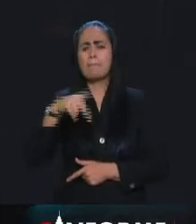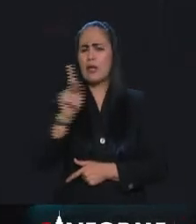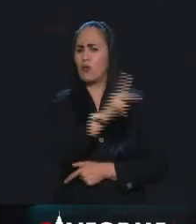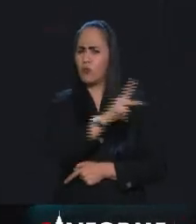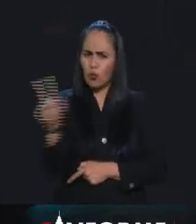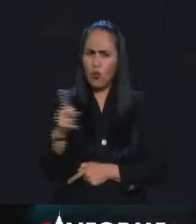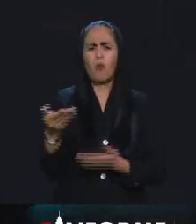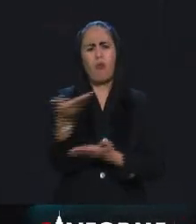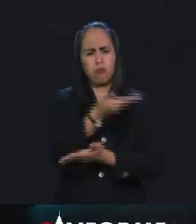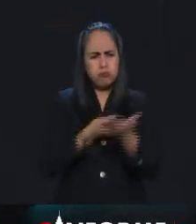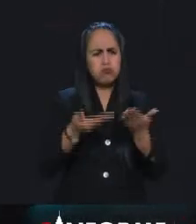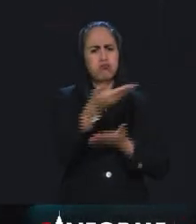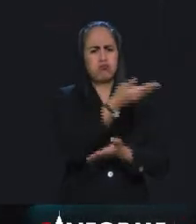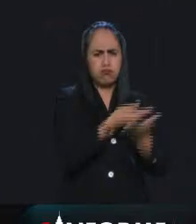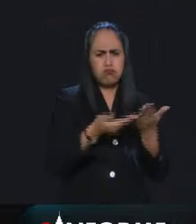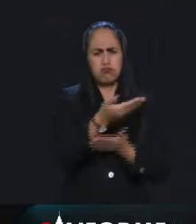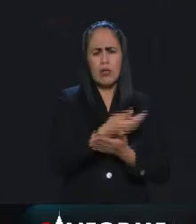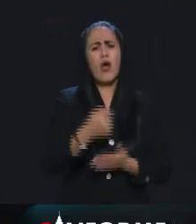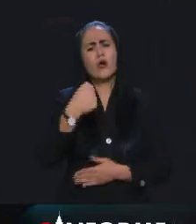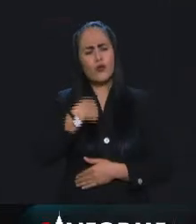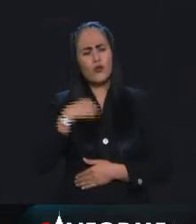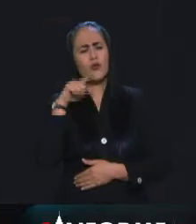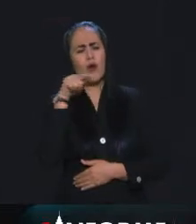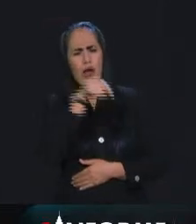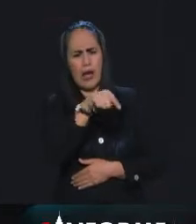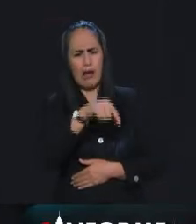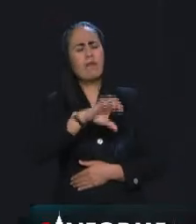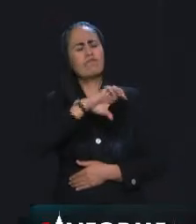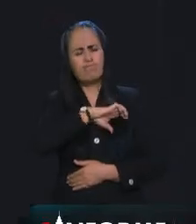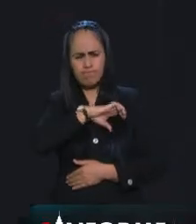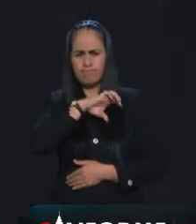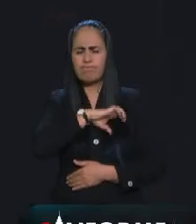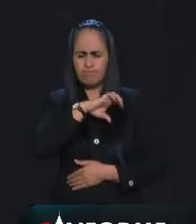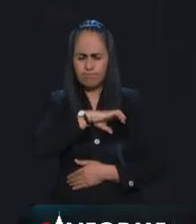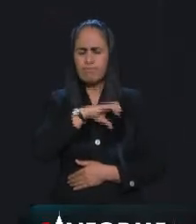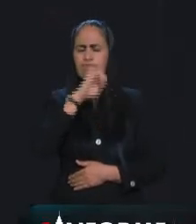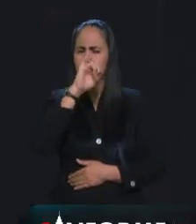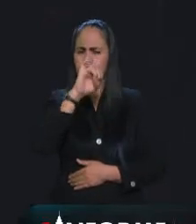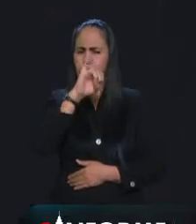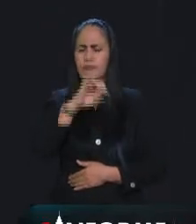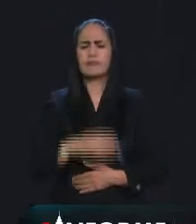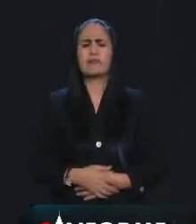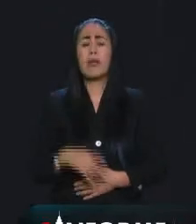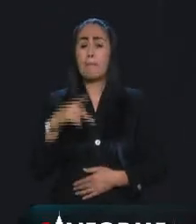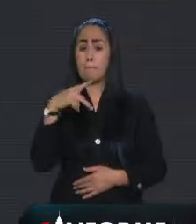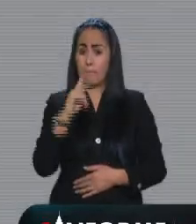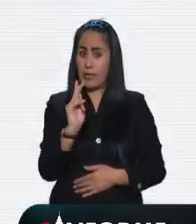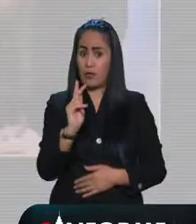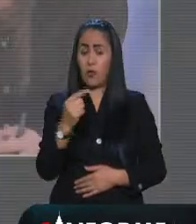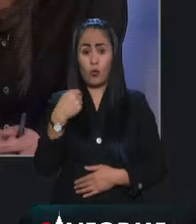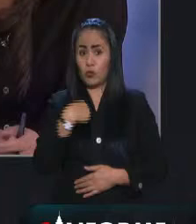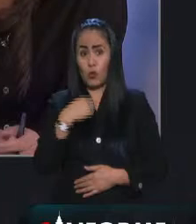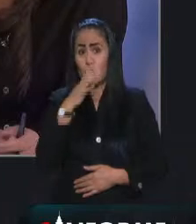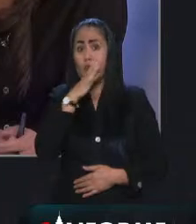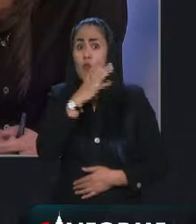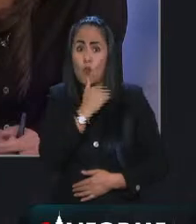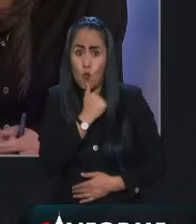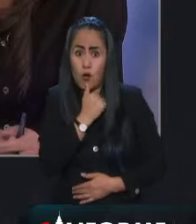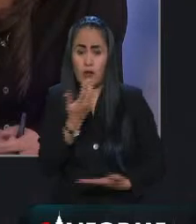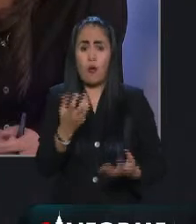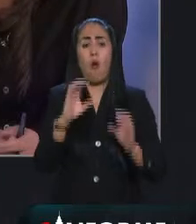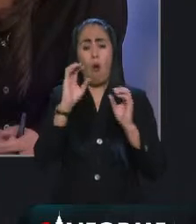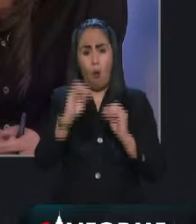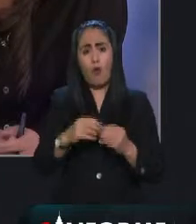interactuado con él. Yo le tengo aprecio en lo particular, pero yo no puedo, ni tengo elementos de